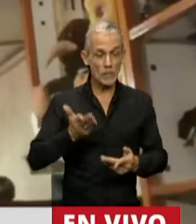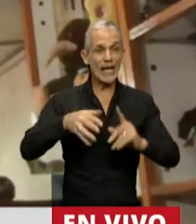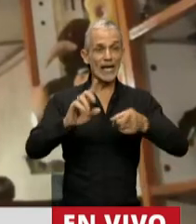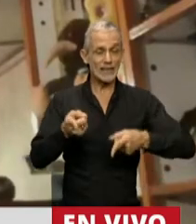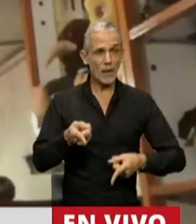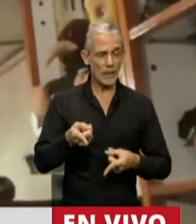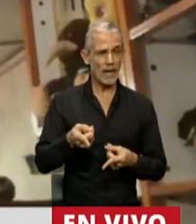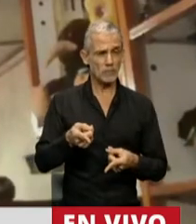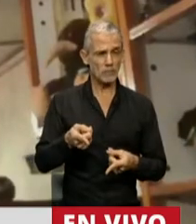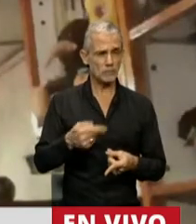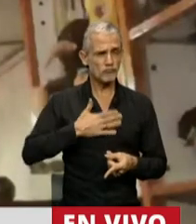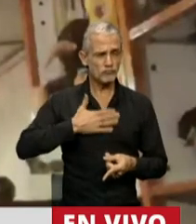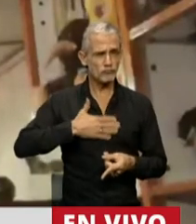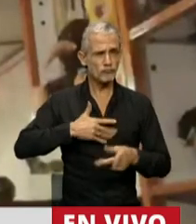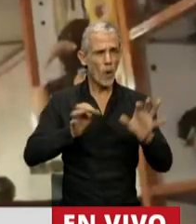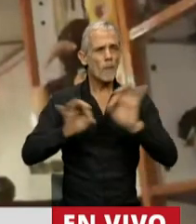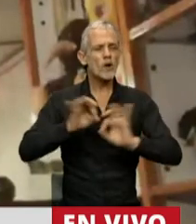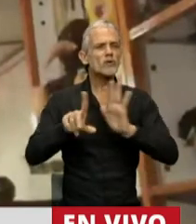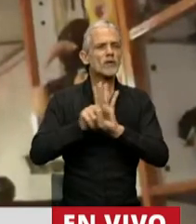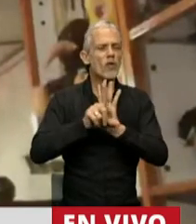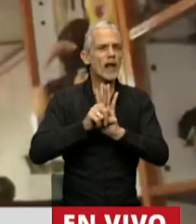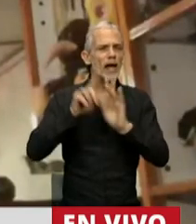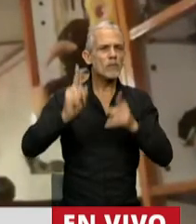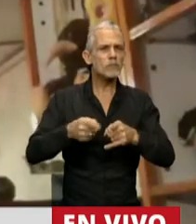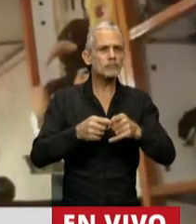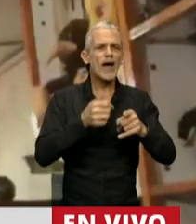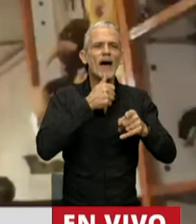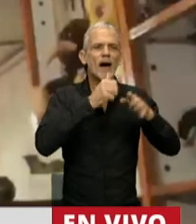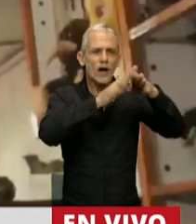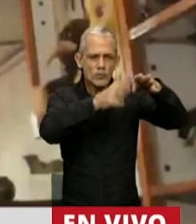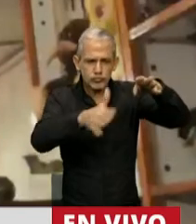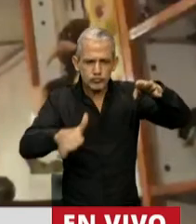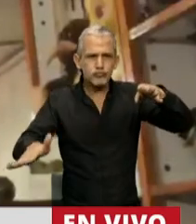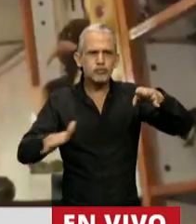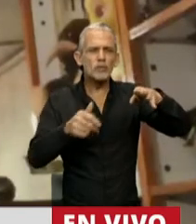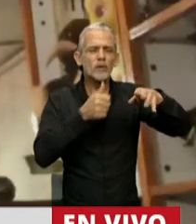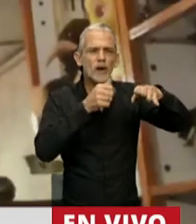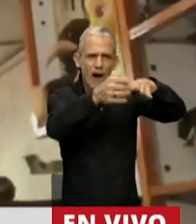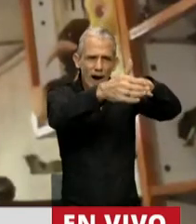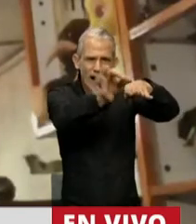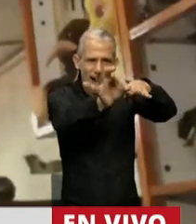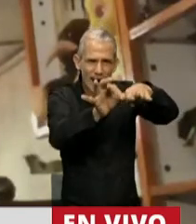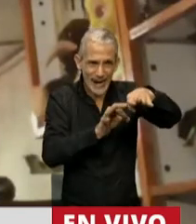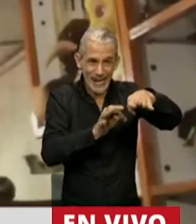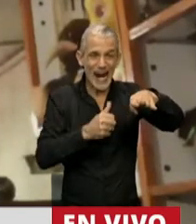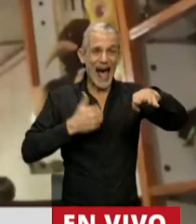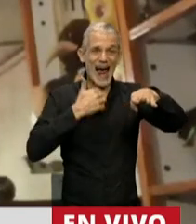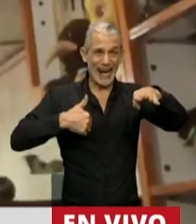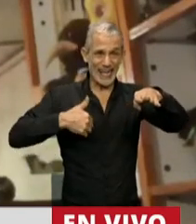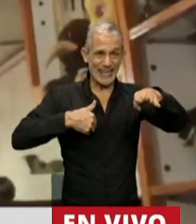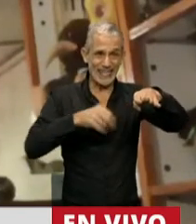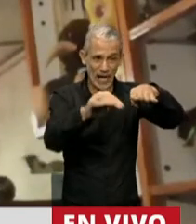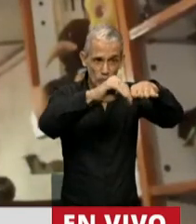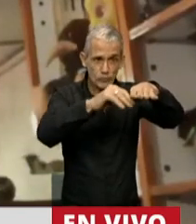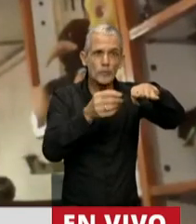celebramos el proyecto de ley que determina la prolongación natural de la plataforma continental de la República Argentina